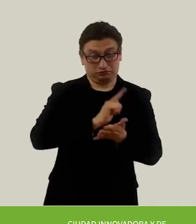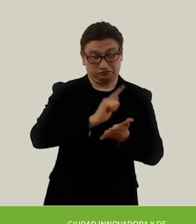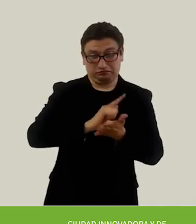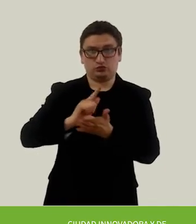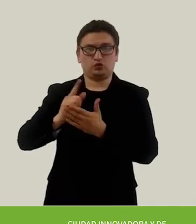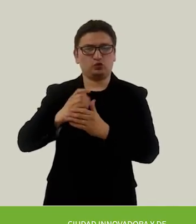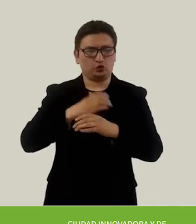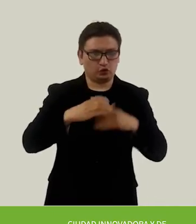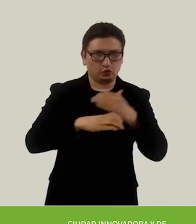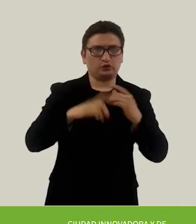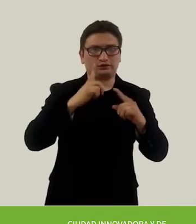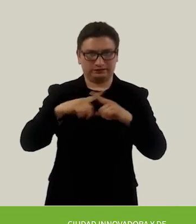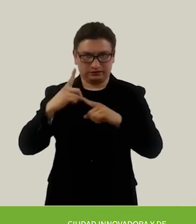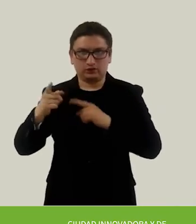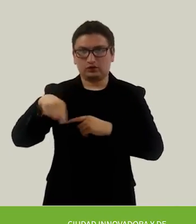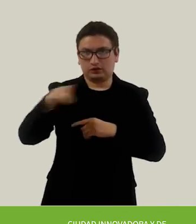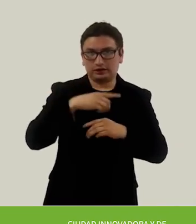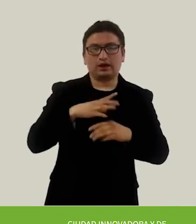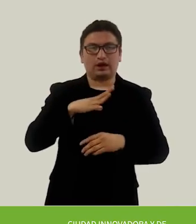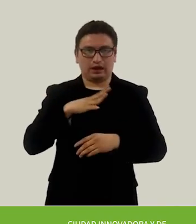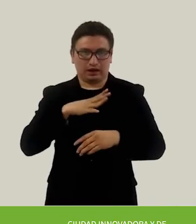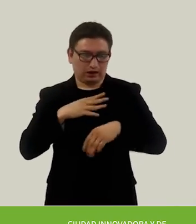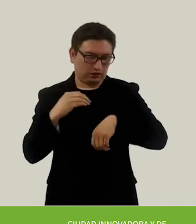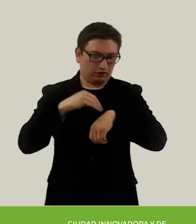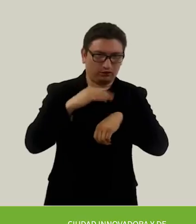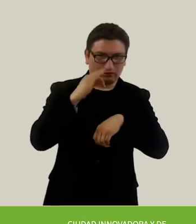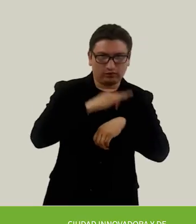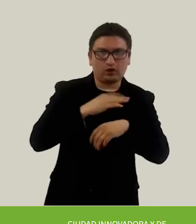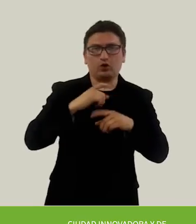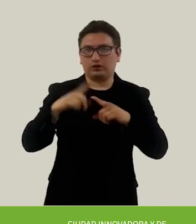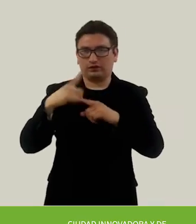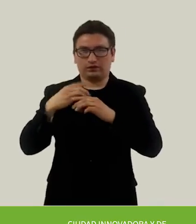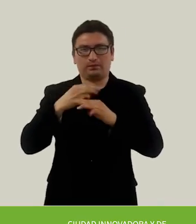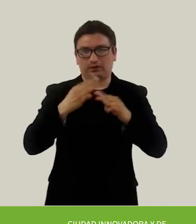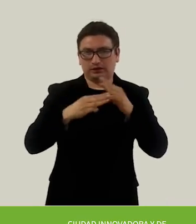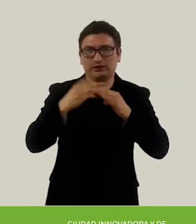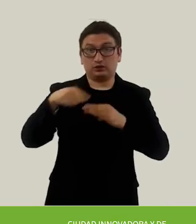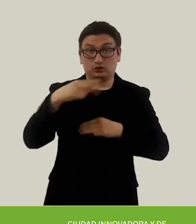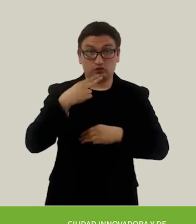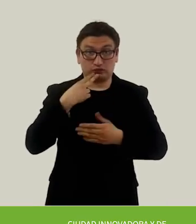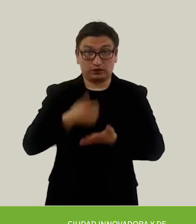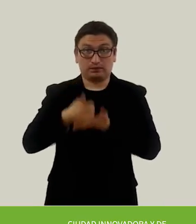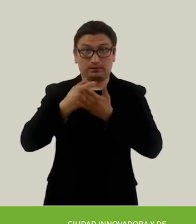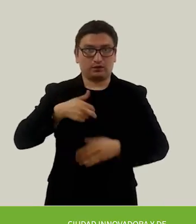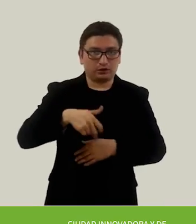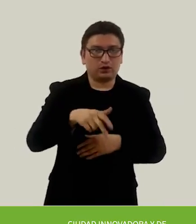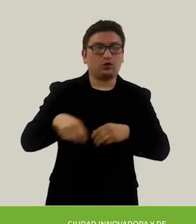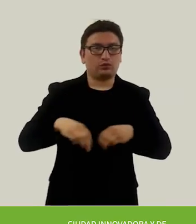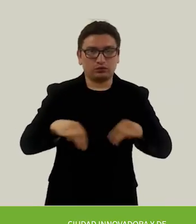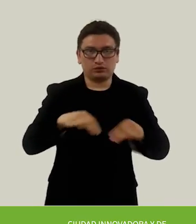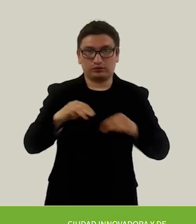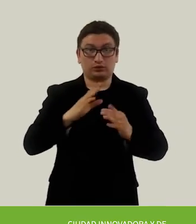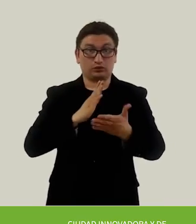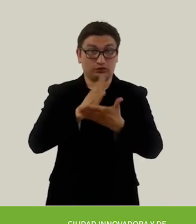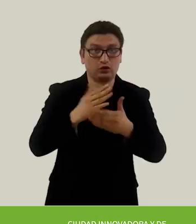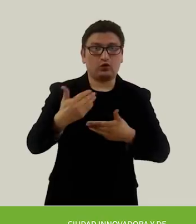diario y completamente cualquier mecanismo, prótesis, órtesis o ayuda técnica que utilice para su desplazamiento tanto al salir como al